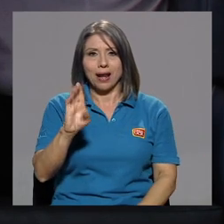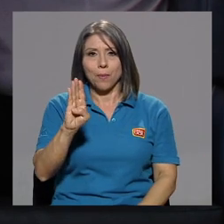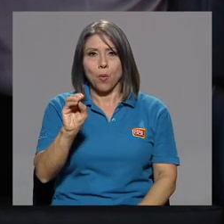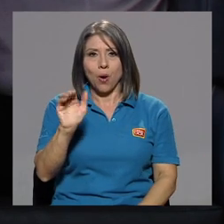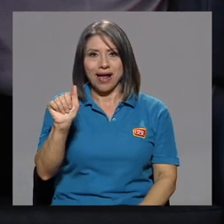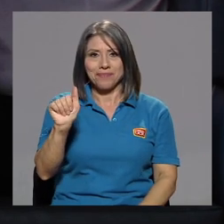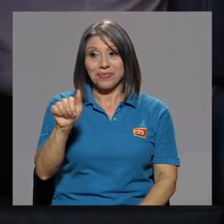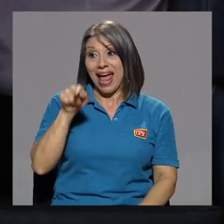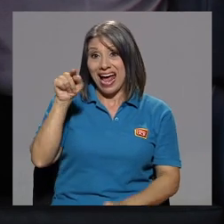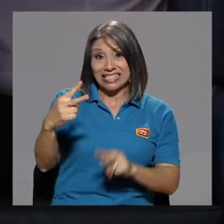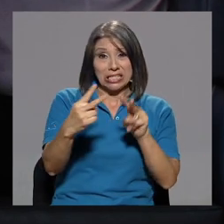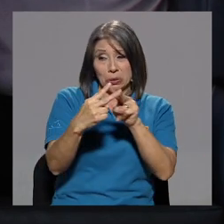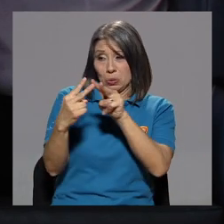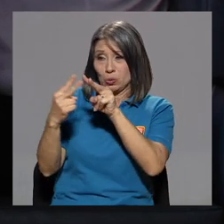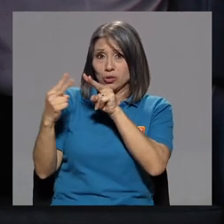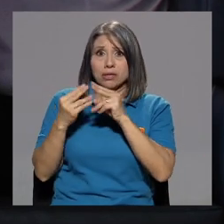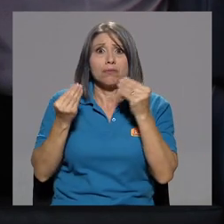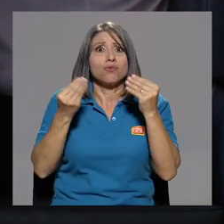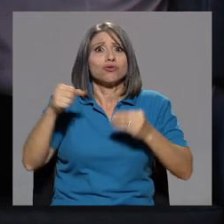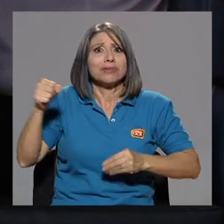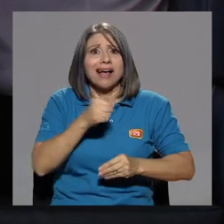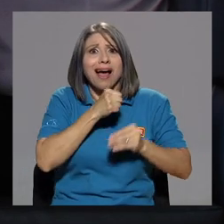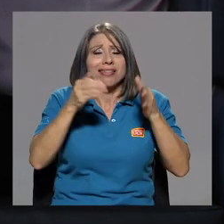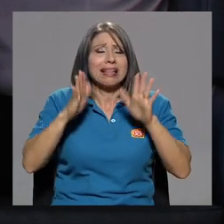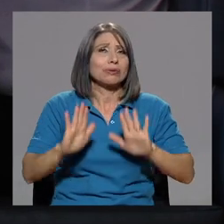conocí a muchos cantantes buenísimos.